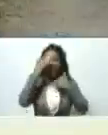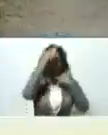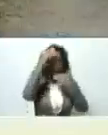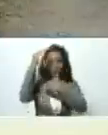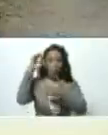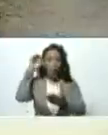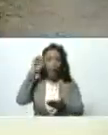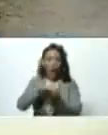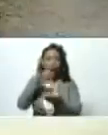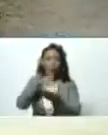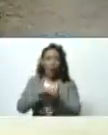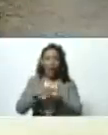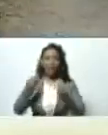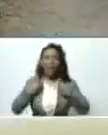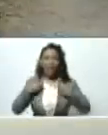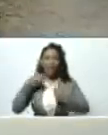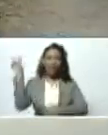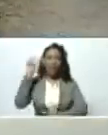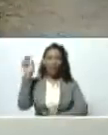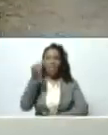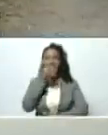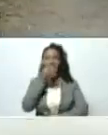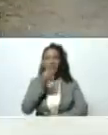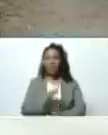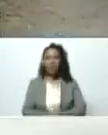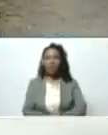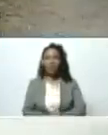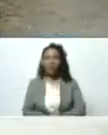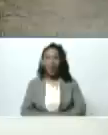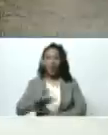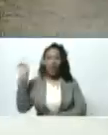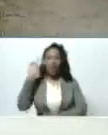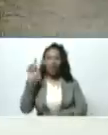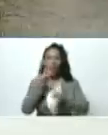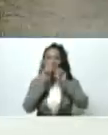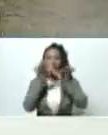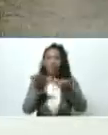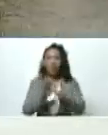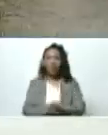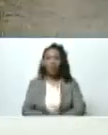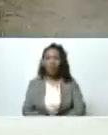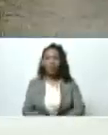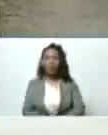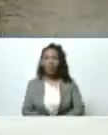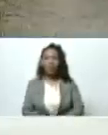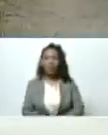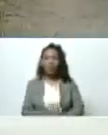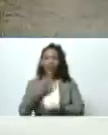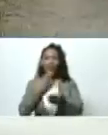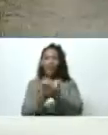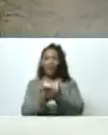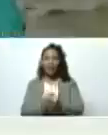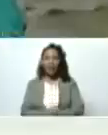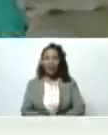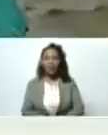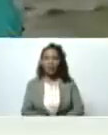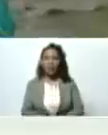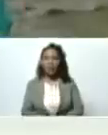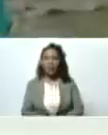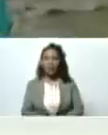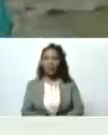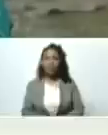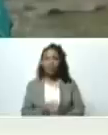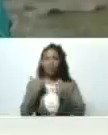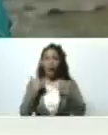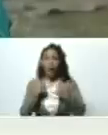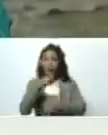aragua que viva la venezuela verde la venezuela bendita gracias y nos vamos